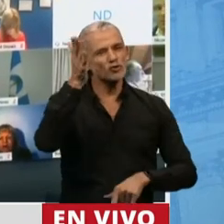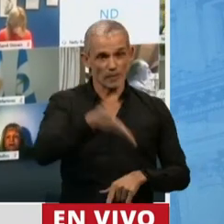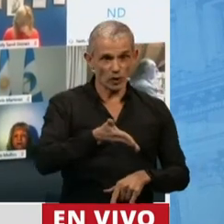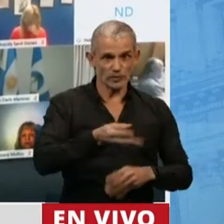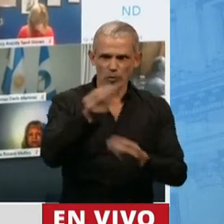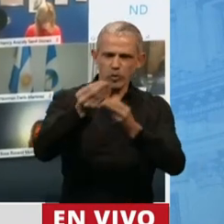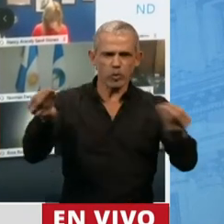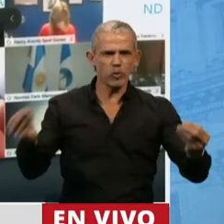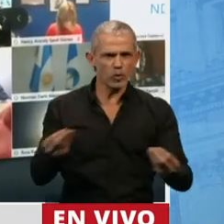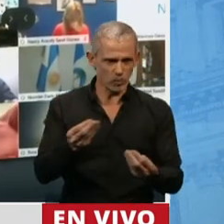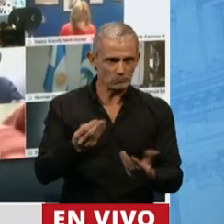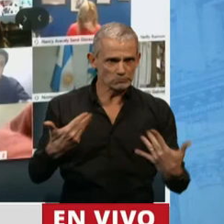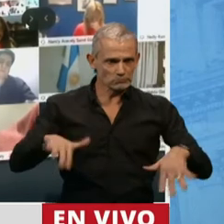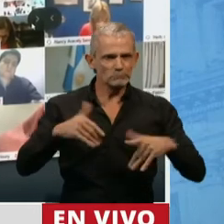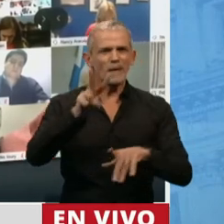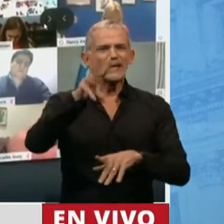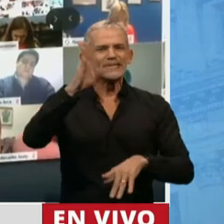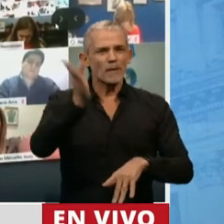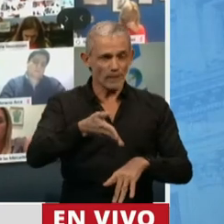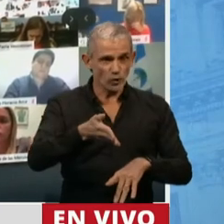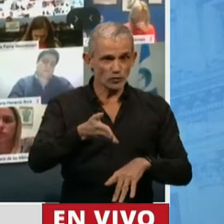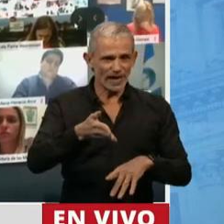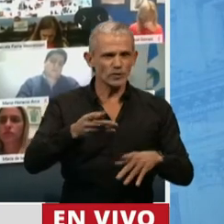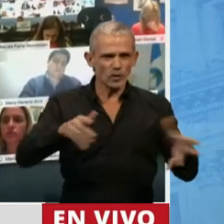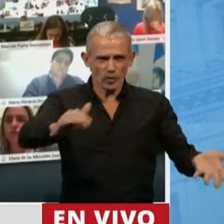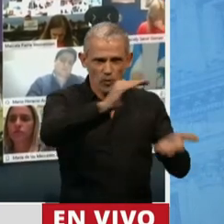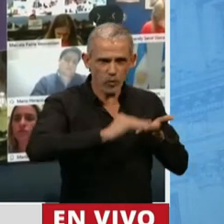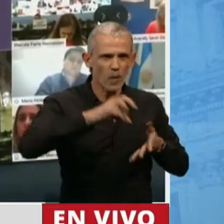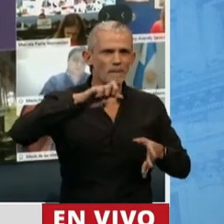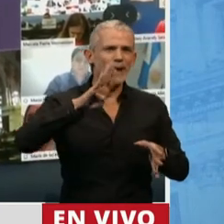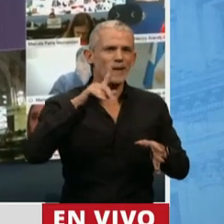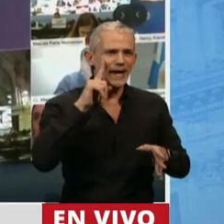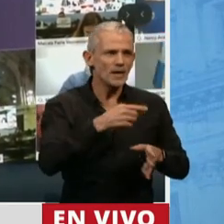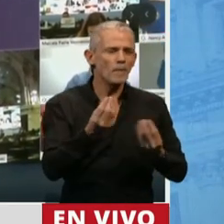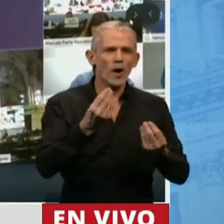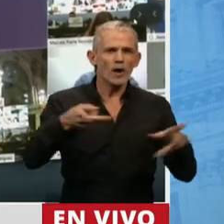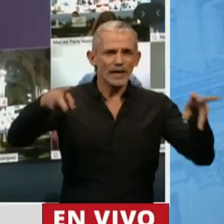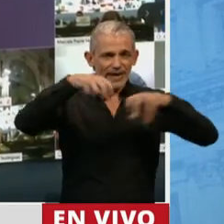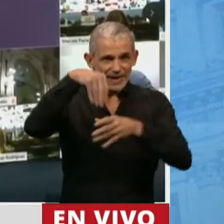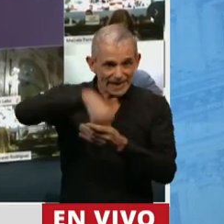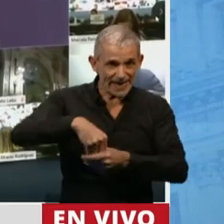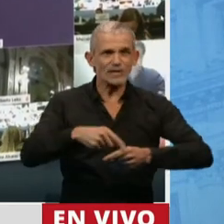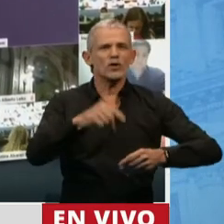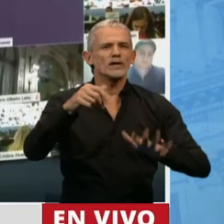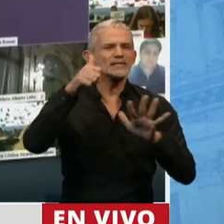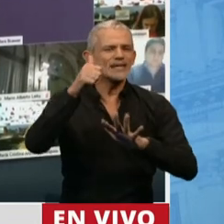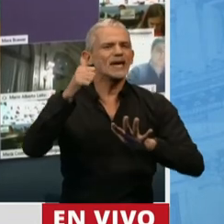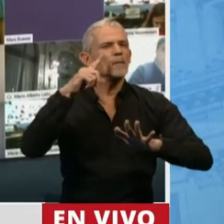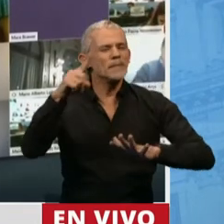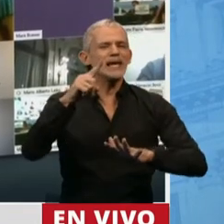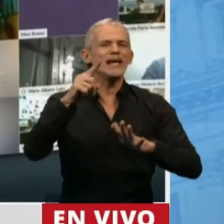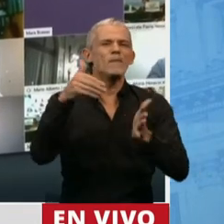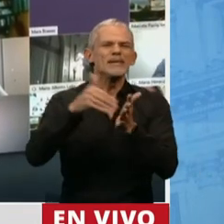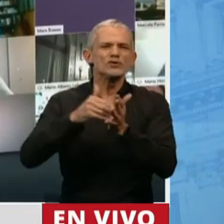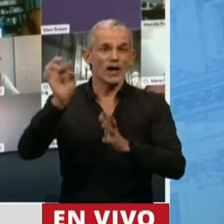empleo registrado, el 23% del PBI a través del ingreso de 6.088 millones de dólares